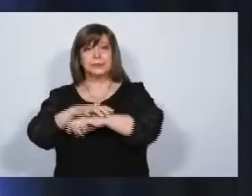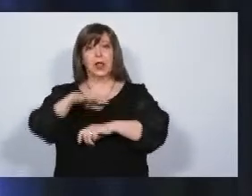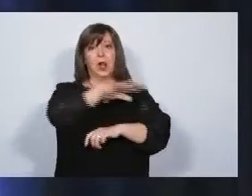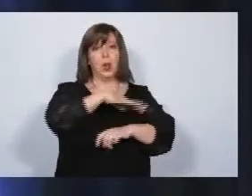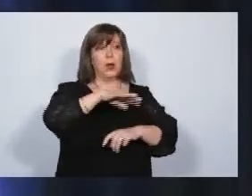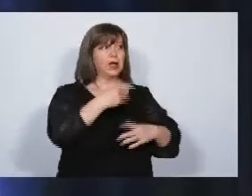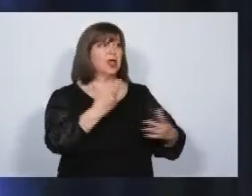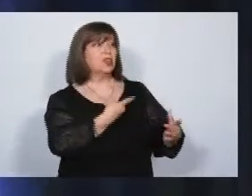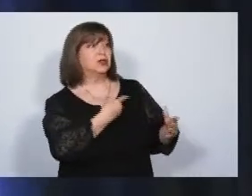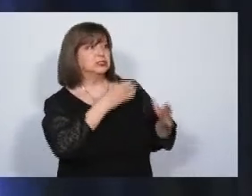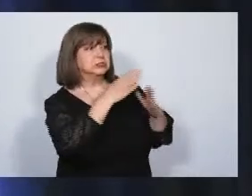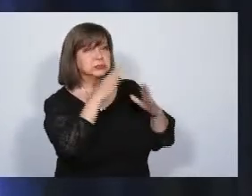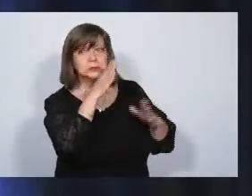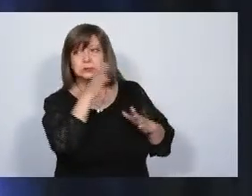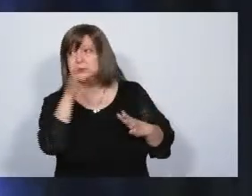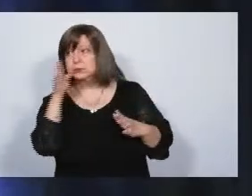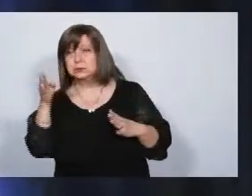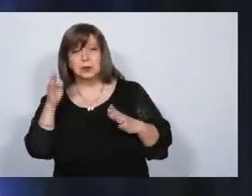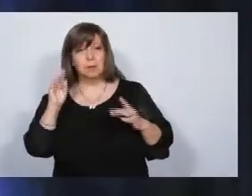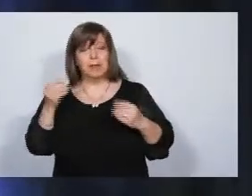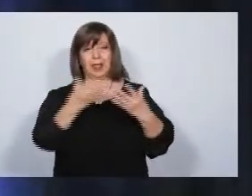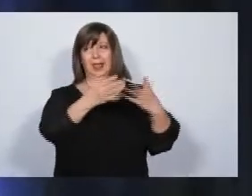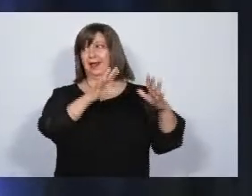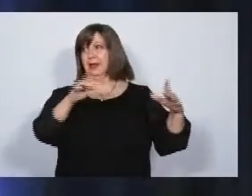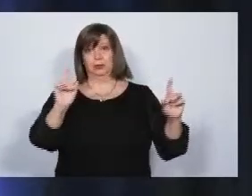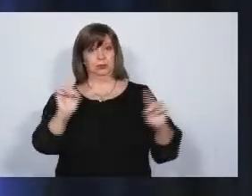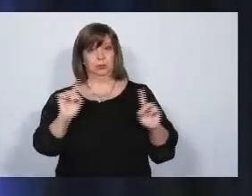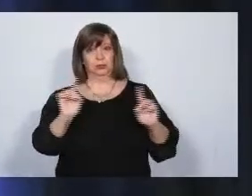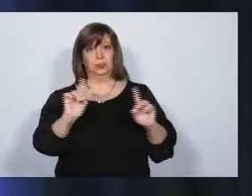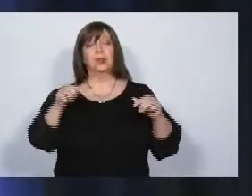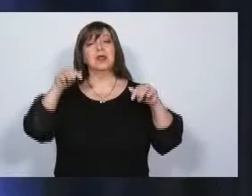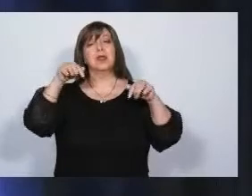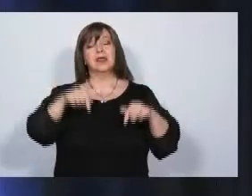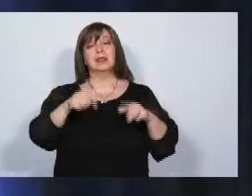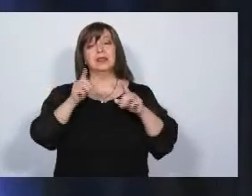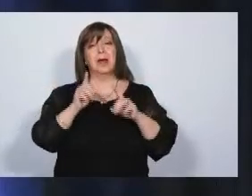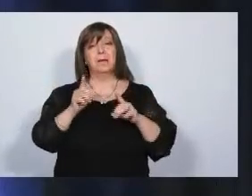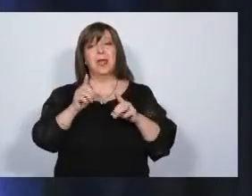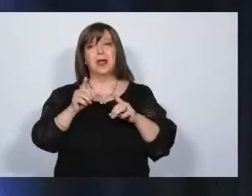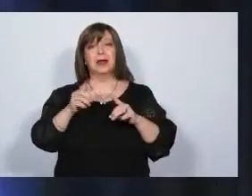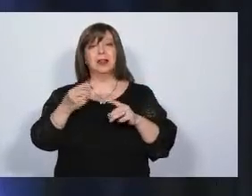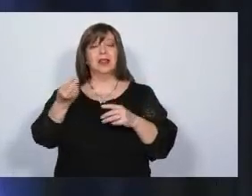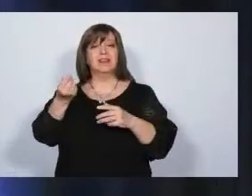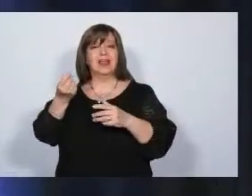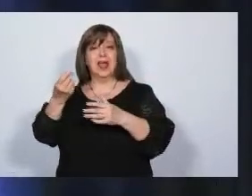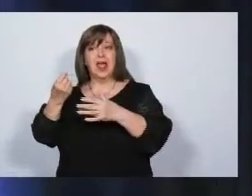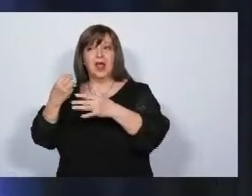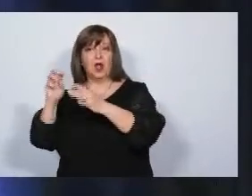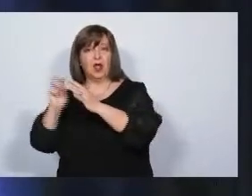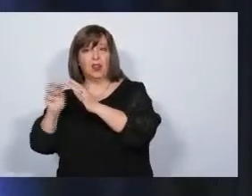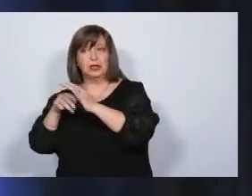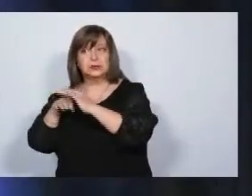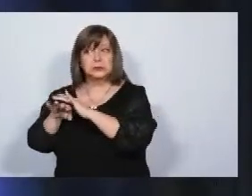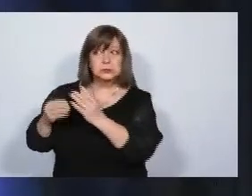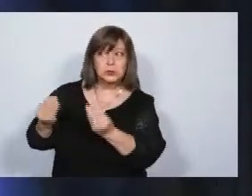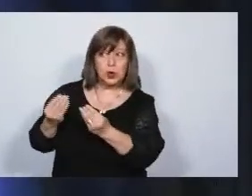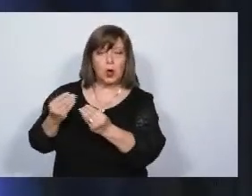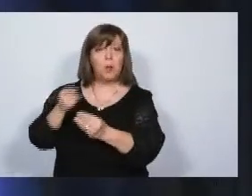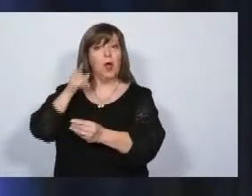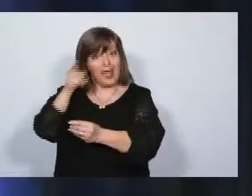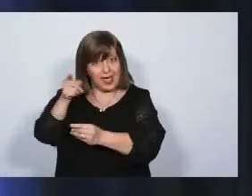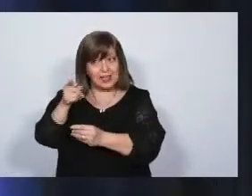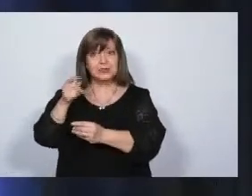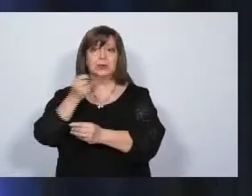para liberarlas eventualmente, y el blanqueo de capitales en sus cuevas, tiene que ser perseguido en forma implacable,